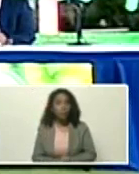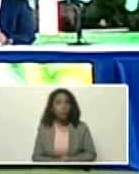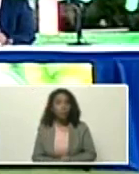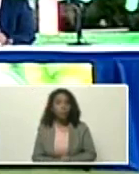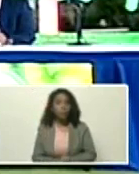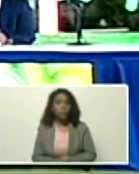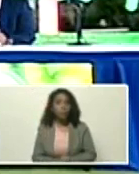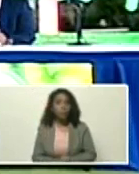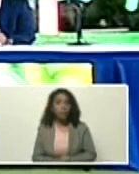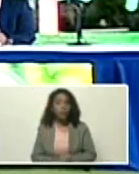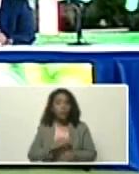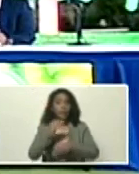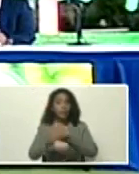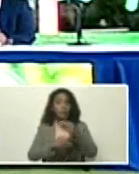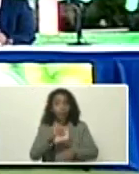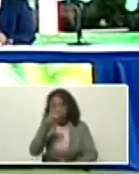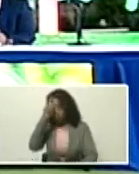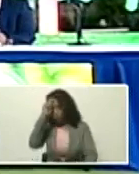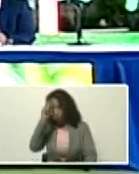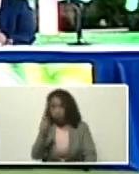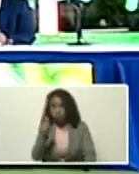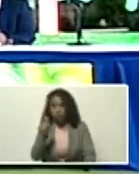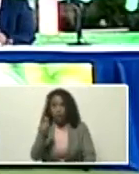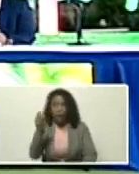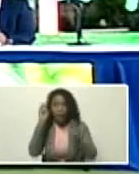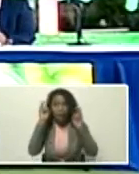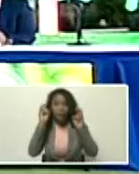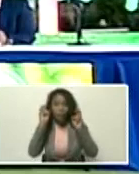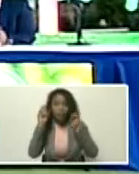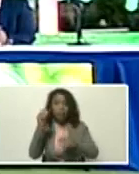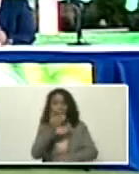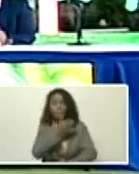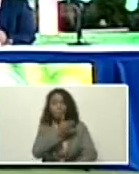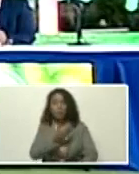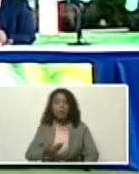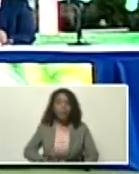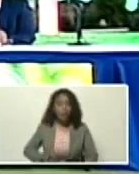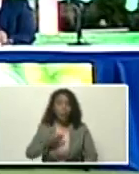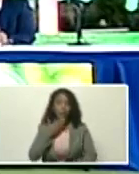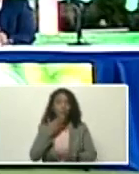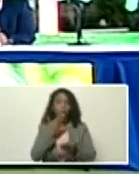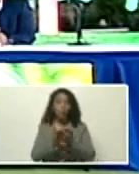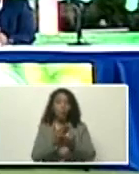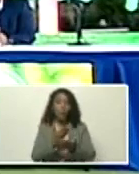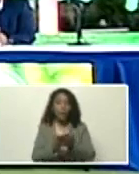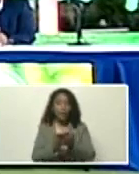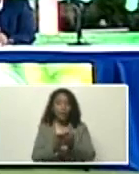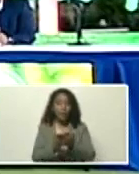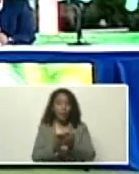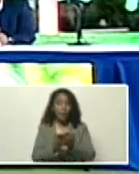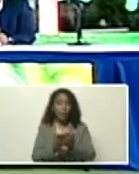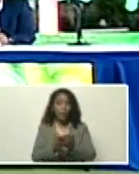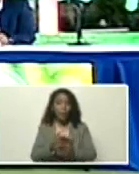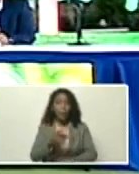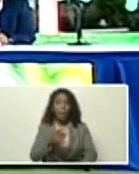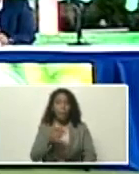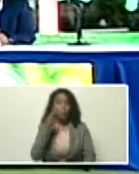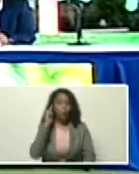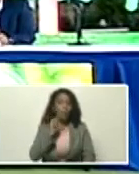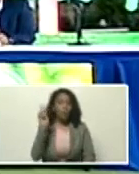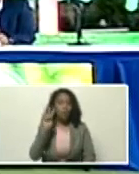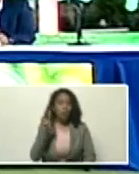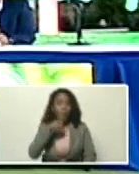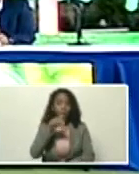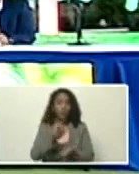se somete muy respetuosamente, la consideración, del ciudadano presidente, de la república, bolivariana de Venezuela, Nicolás Maduro Moro, a